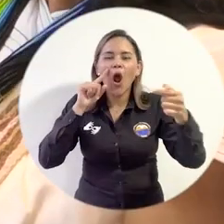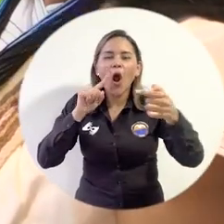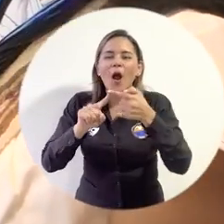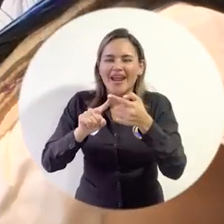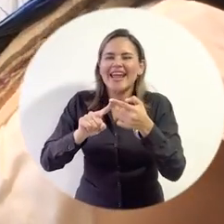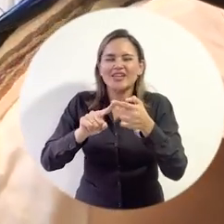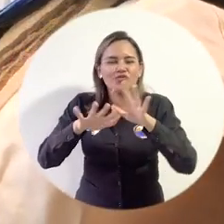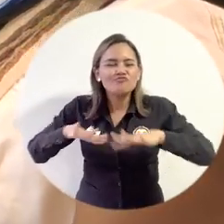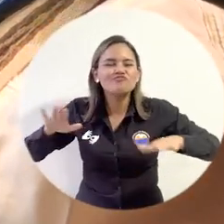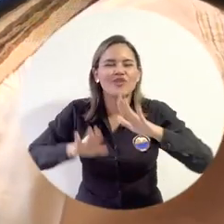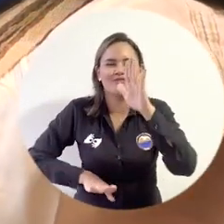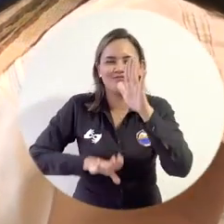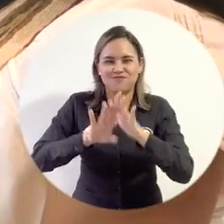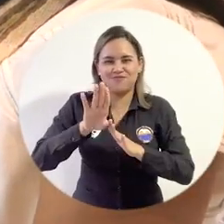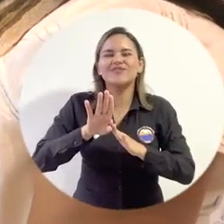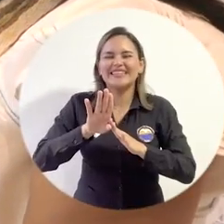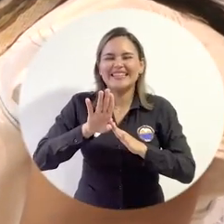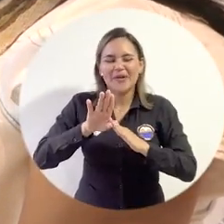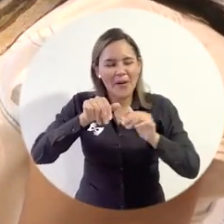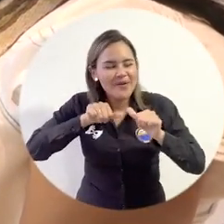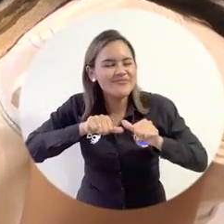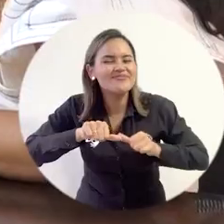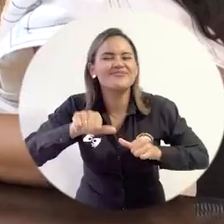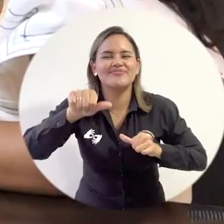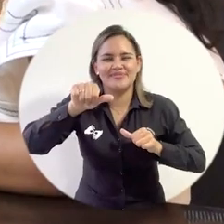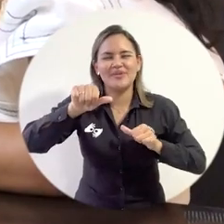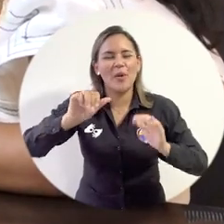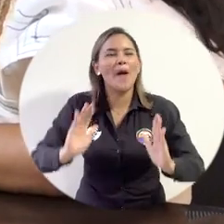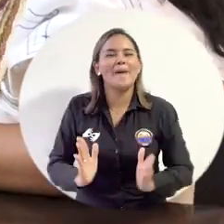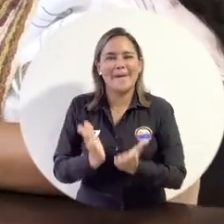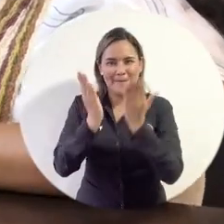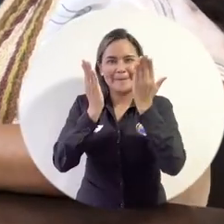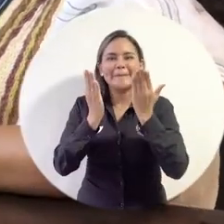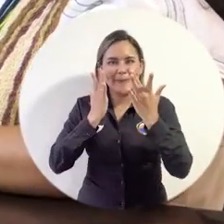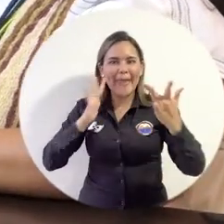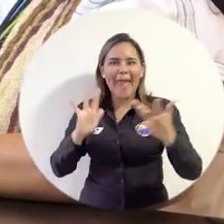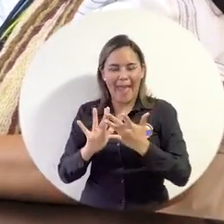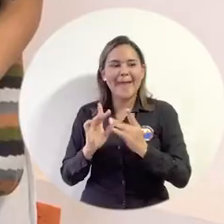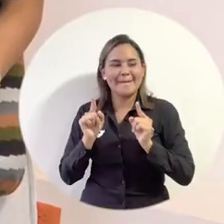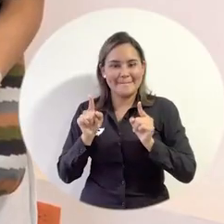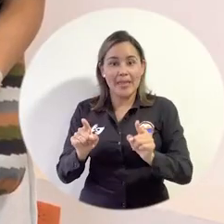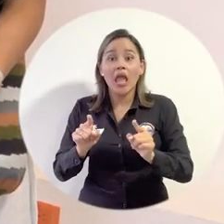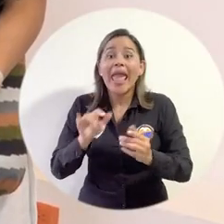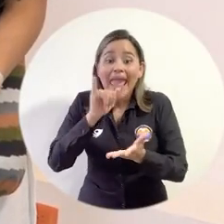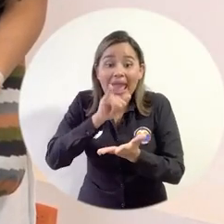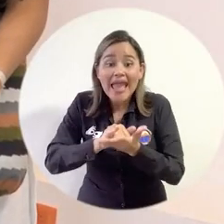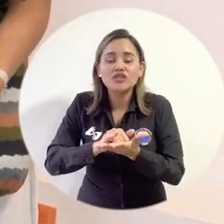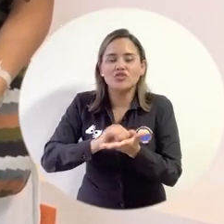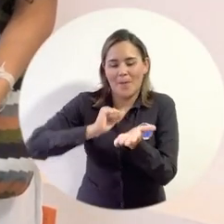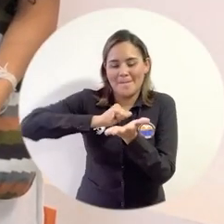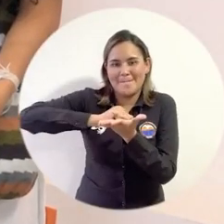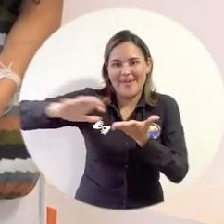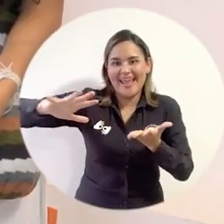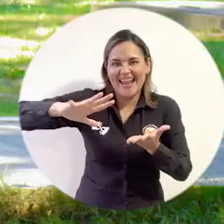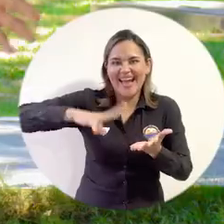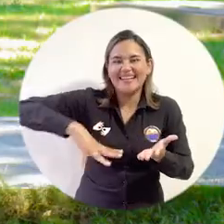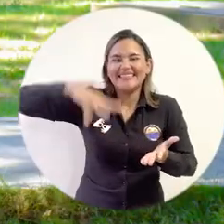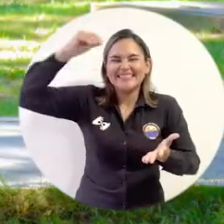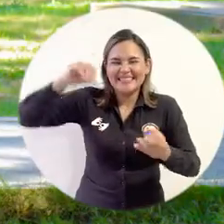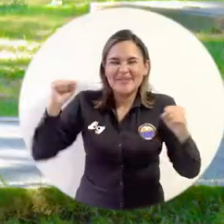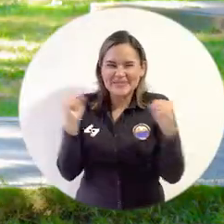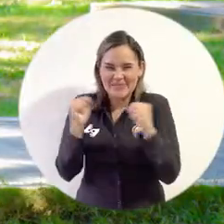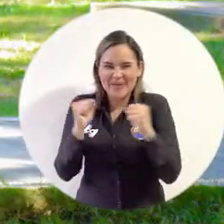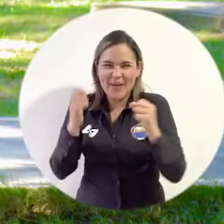la beca de Sierra Nevada va articulada un poco de todo el trasegar, el